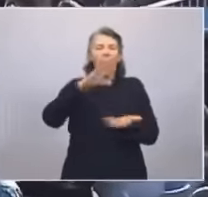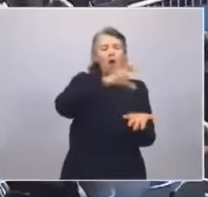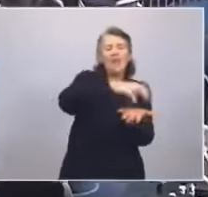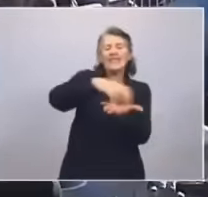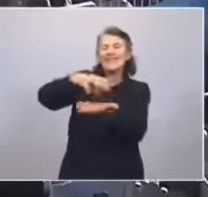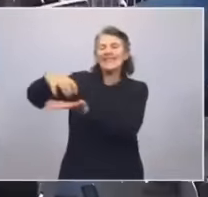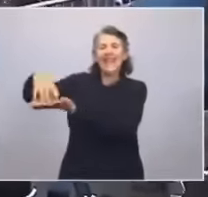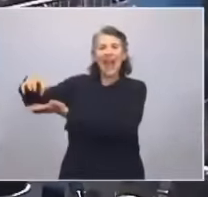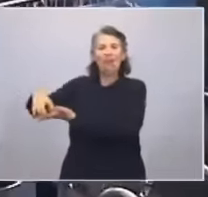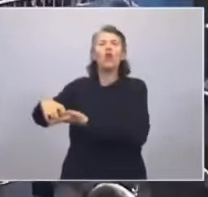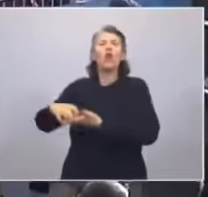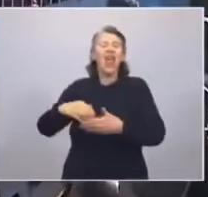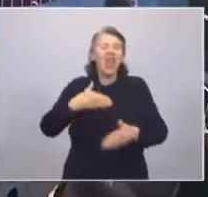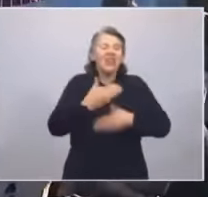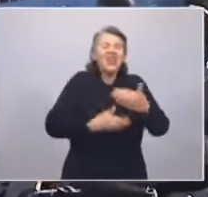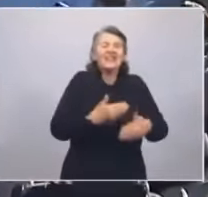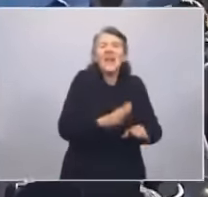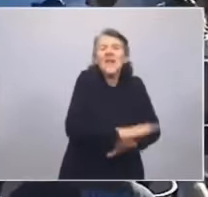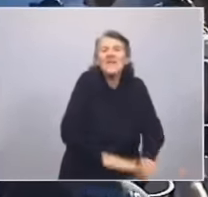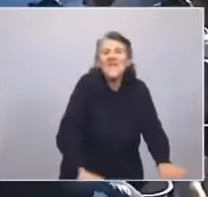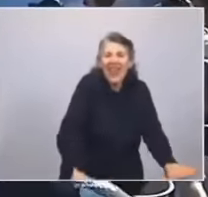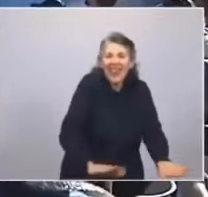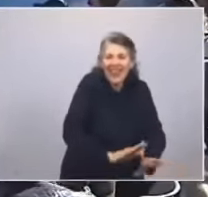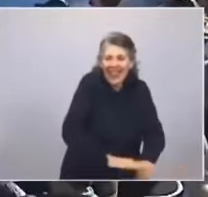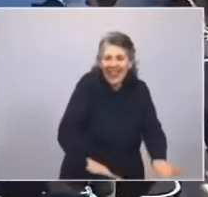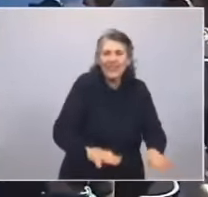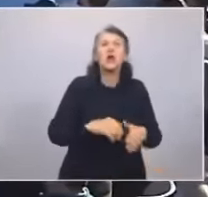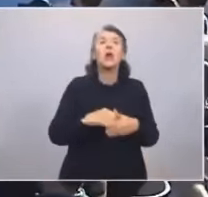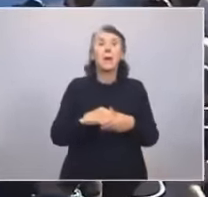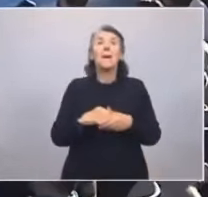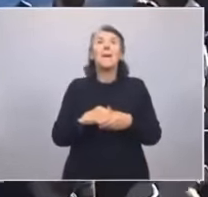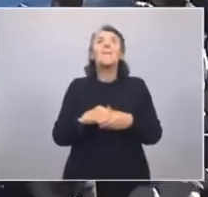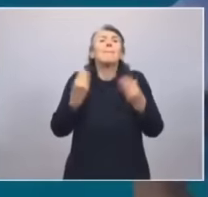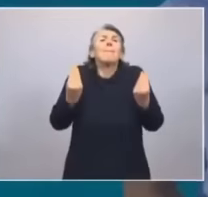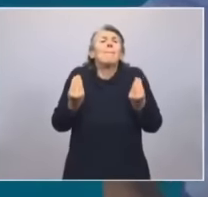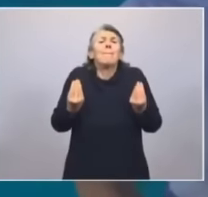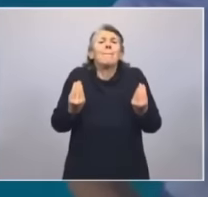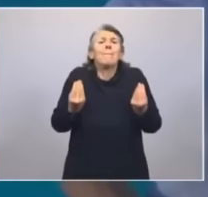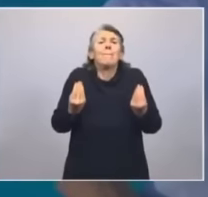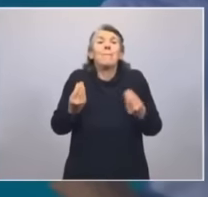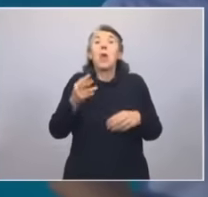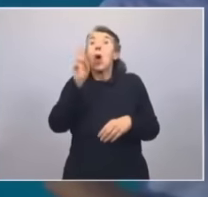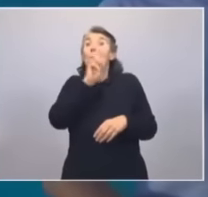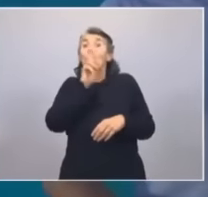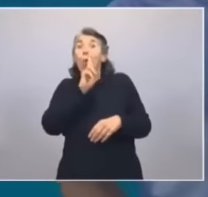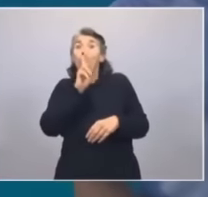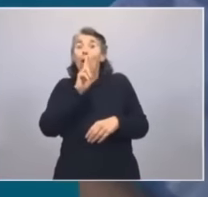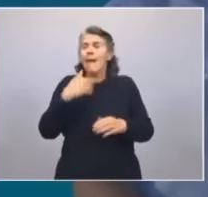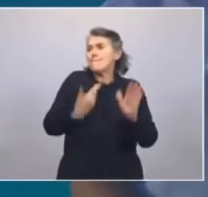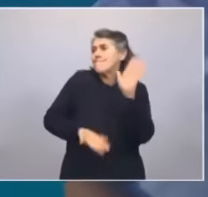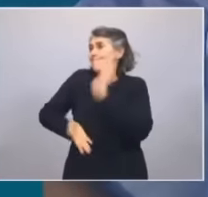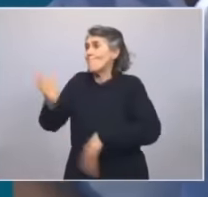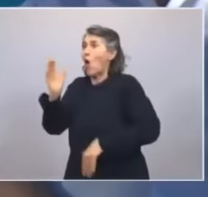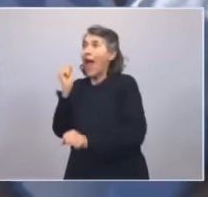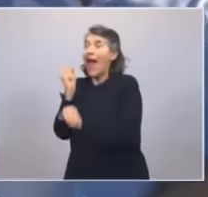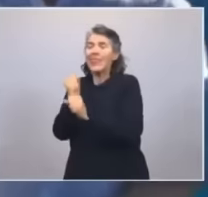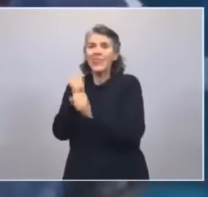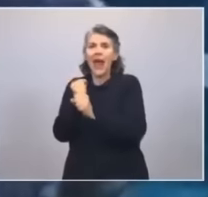y unidades de desarrollo infantil para que nuestras mujeres, cuando van a trabajar,